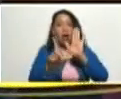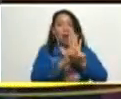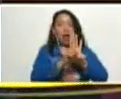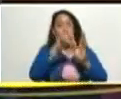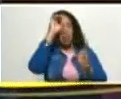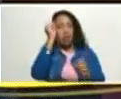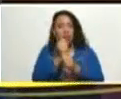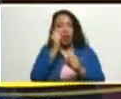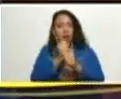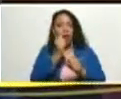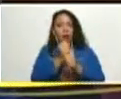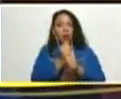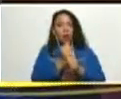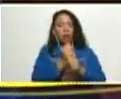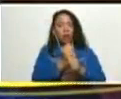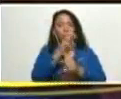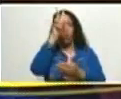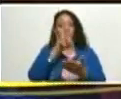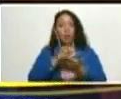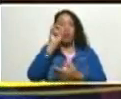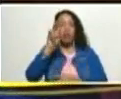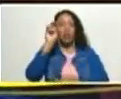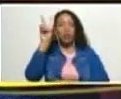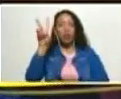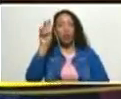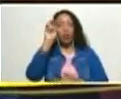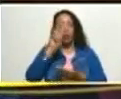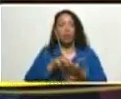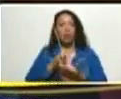de trabajo 2023 2024